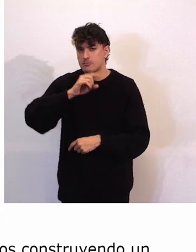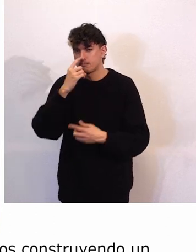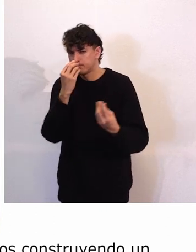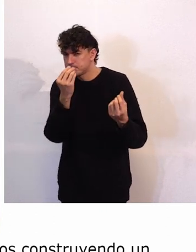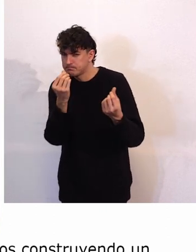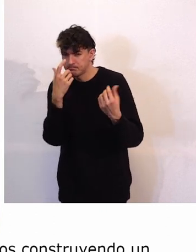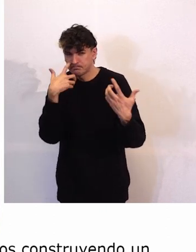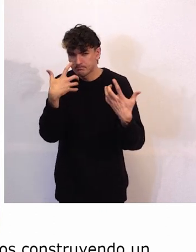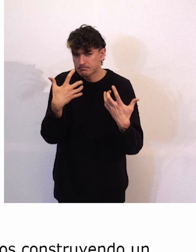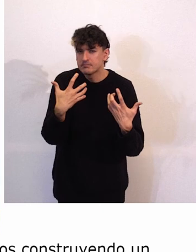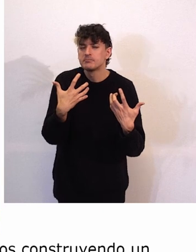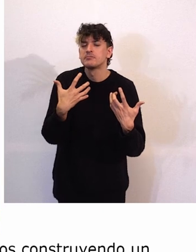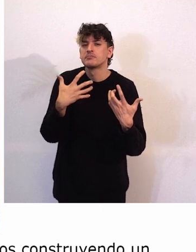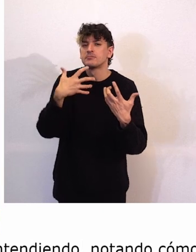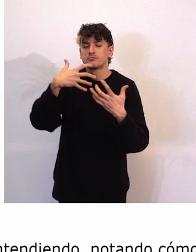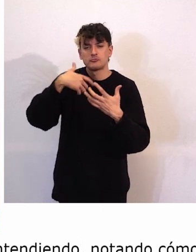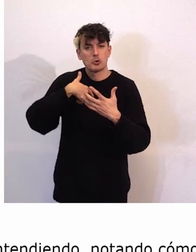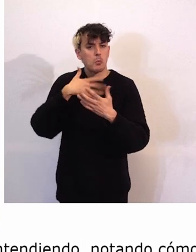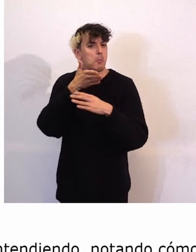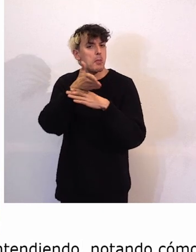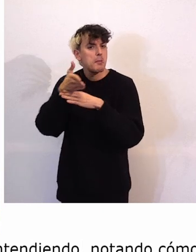como mi presencia no extrañaba a nadie.